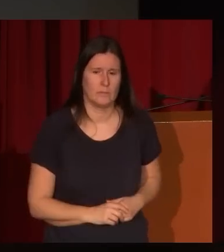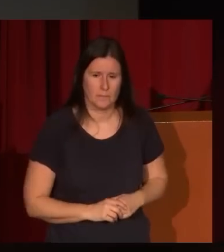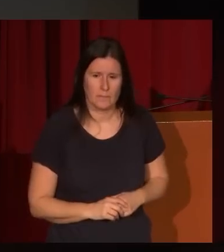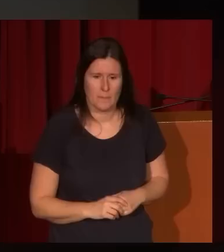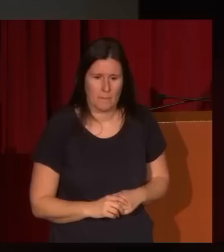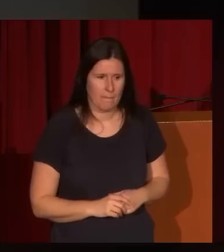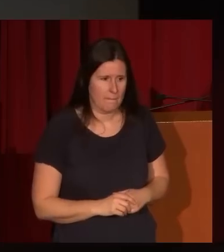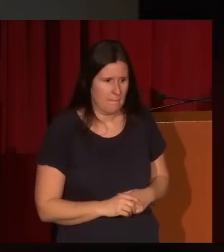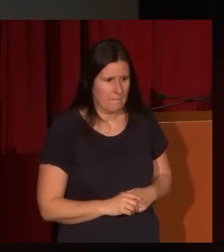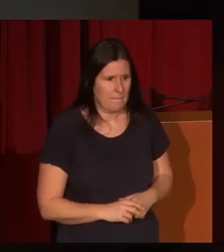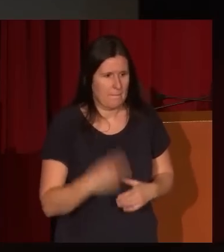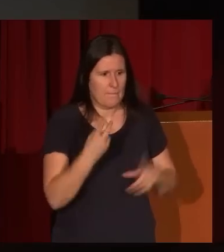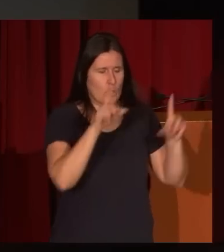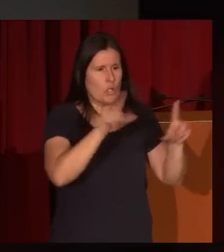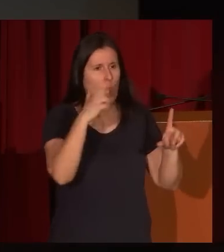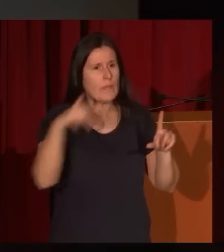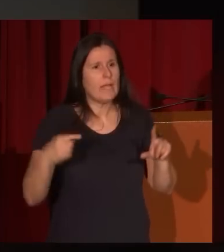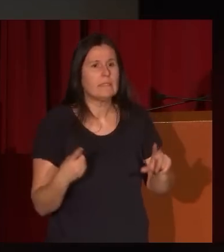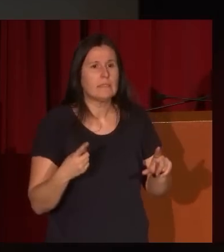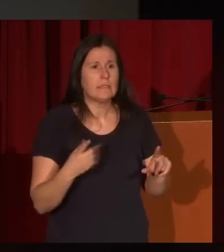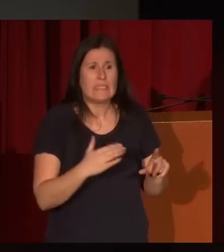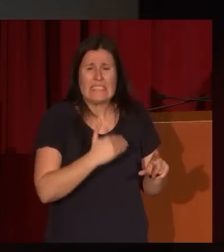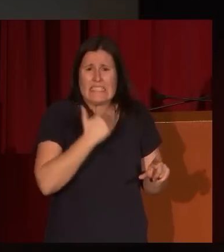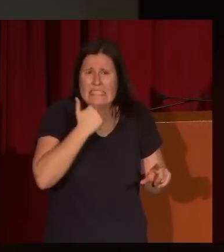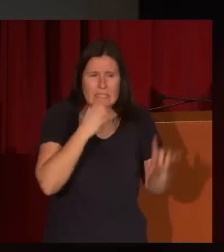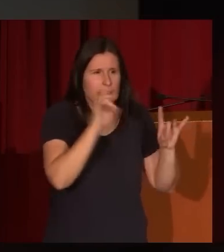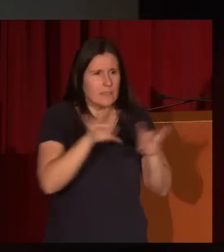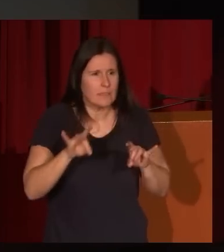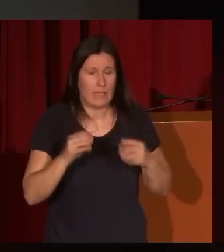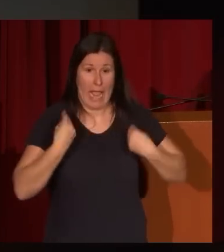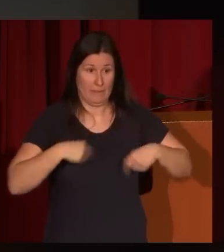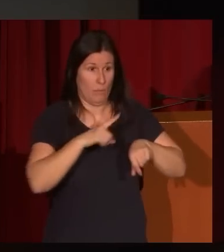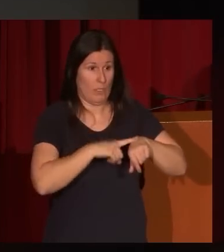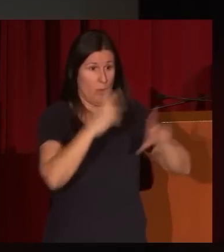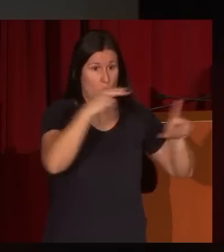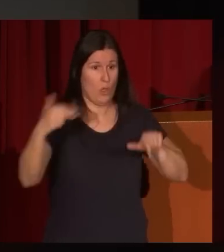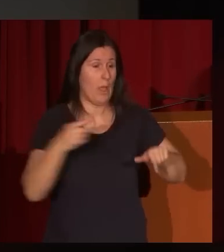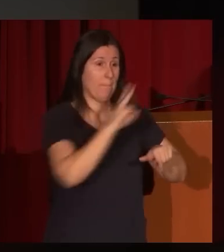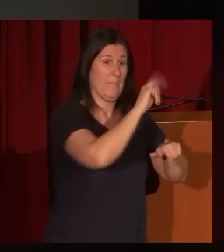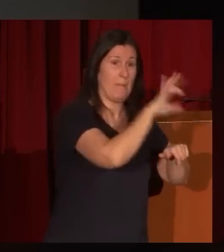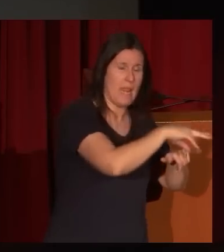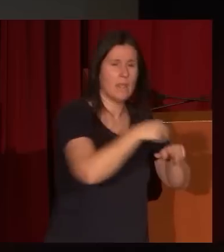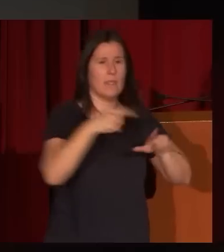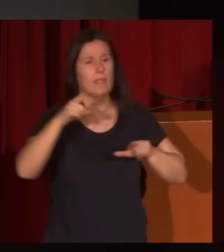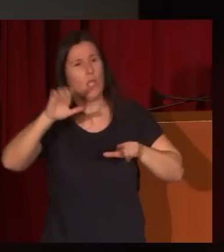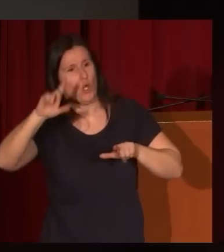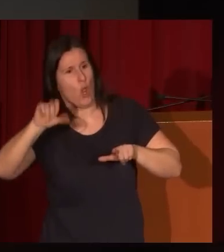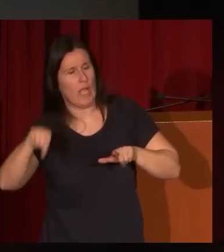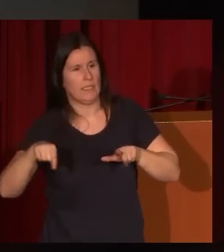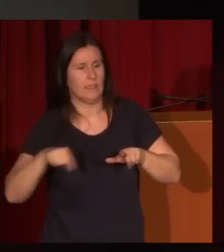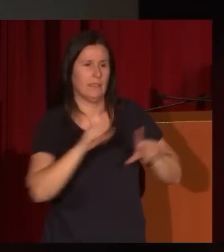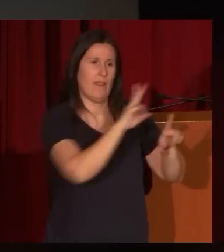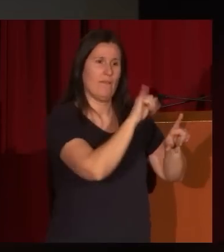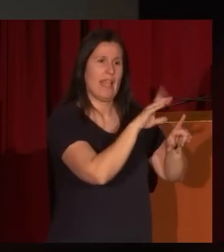Es decir, dos obras virtualmente idénticas hechas a la vez por Lucas y por Villamil la de Genaro Pérez